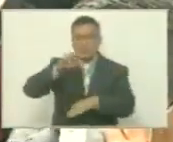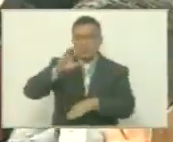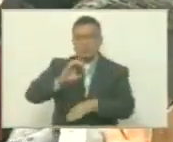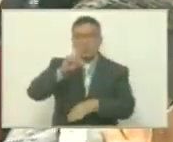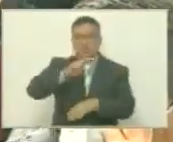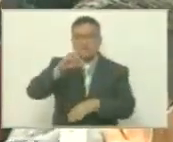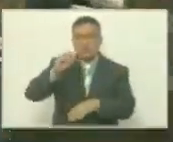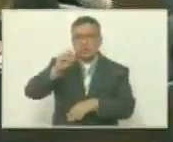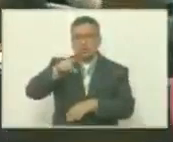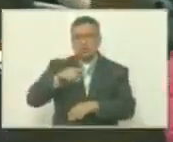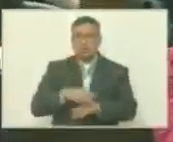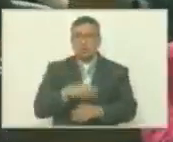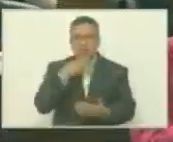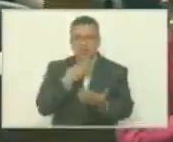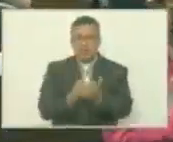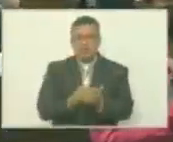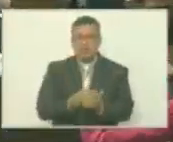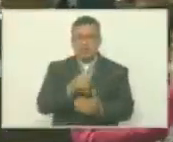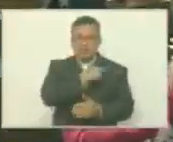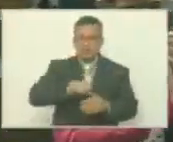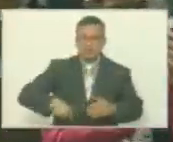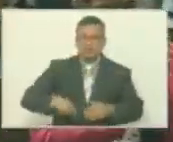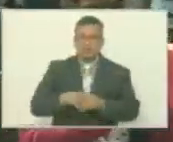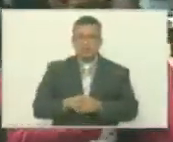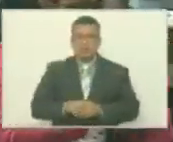Santa Ana de Coro. Gracias, presidente.